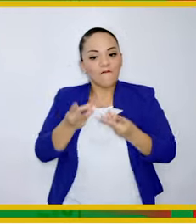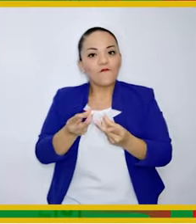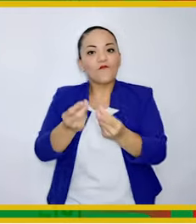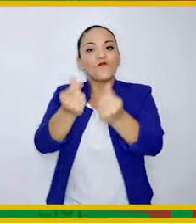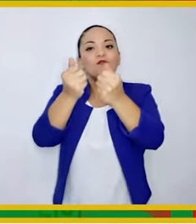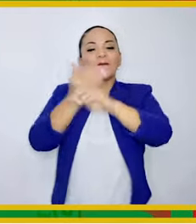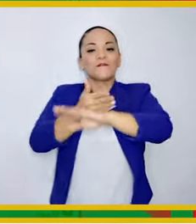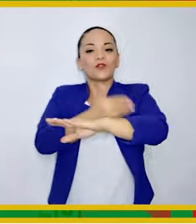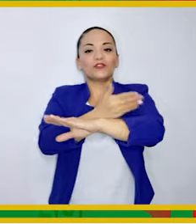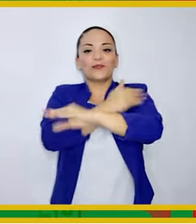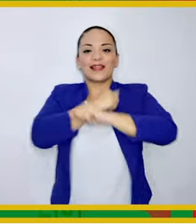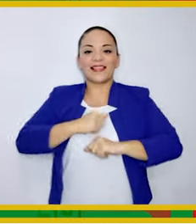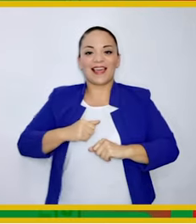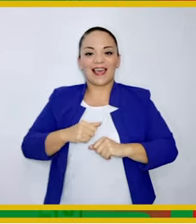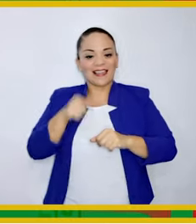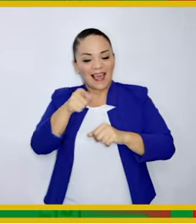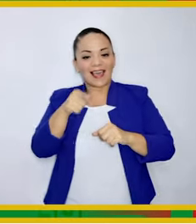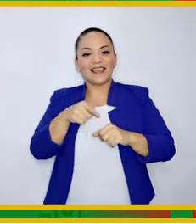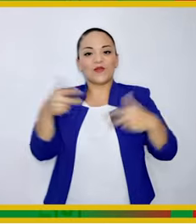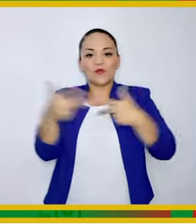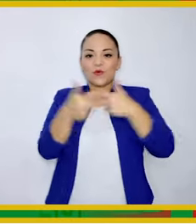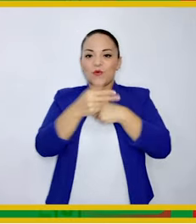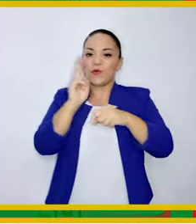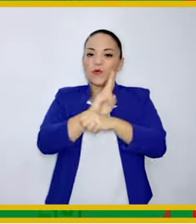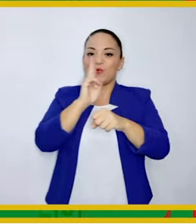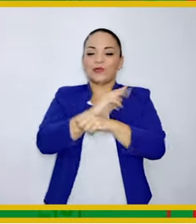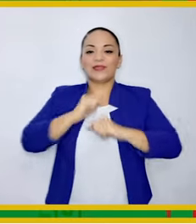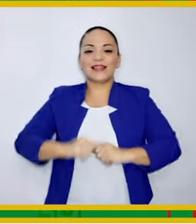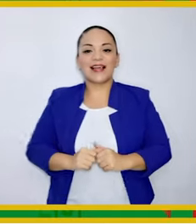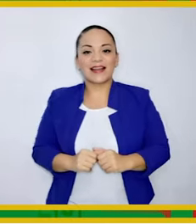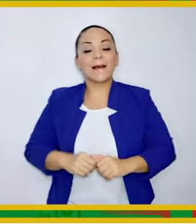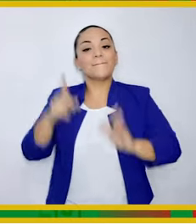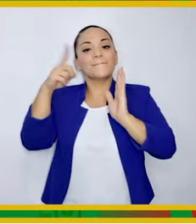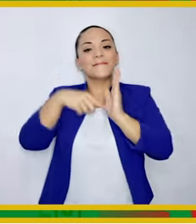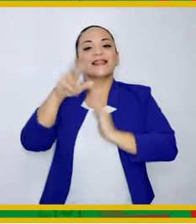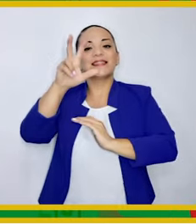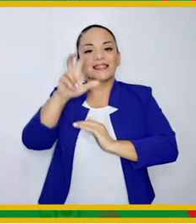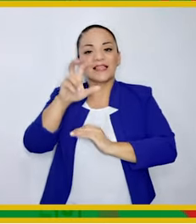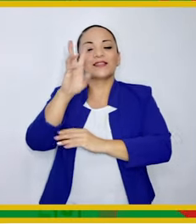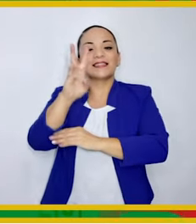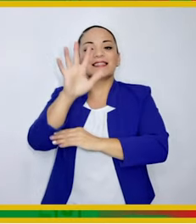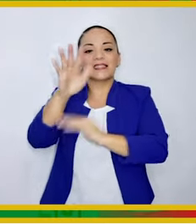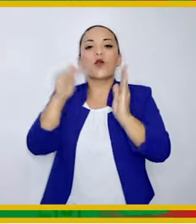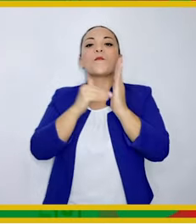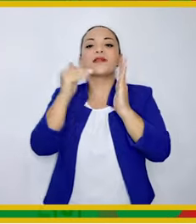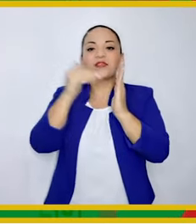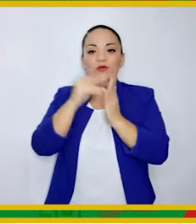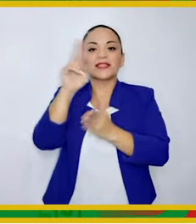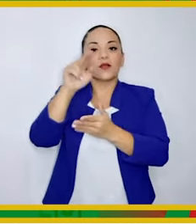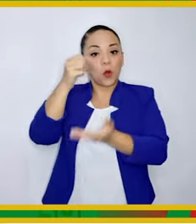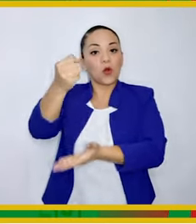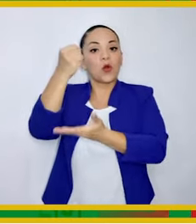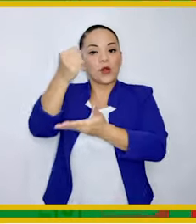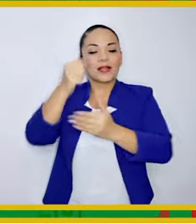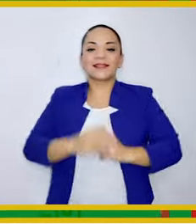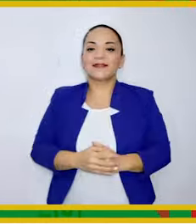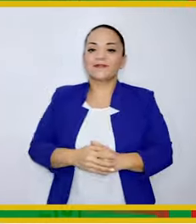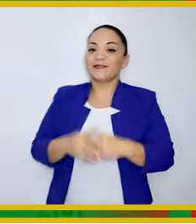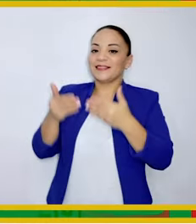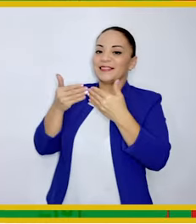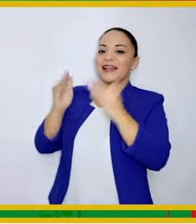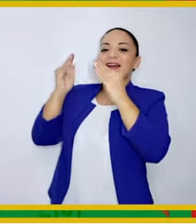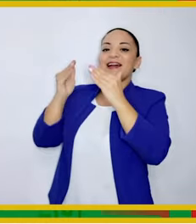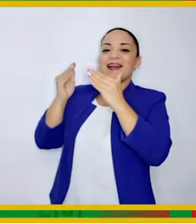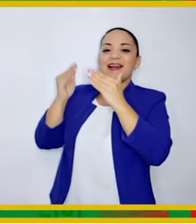fluyendo la prosperidad por esa vía Invertimos 1.365 millones